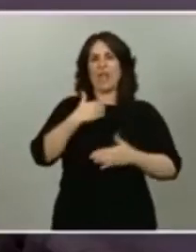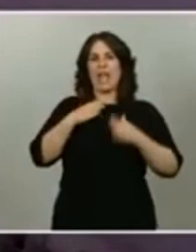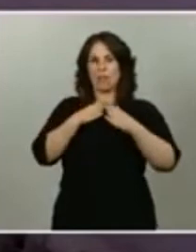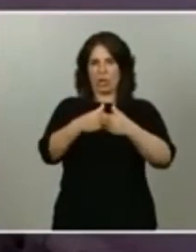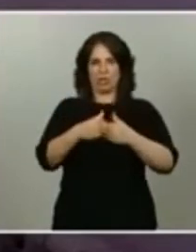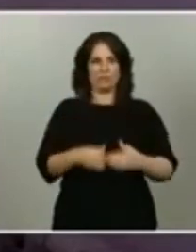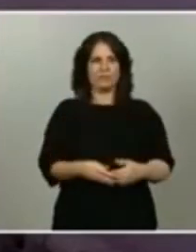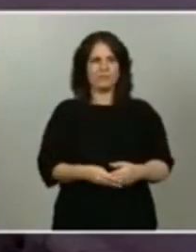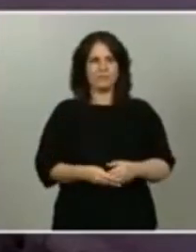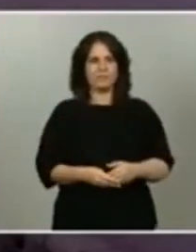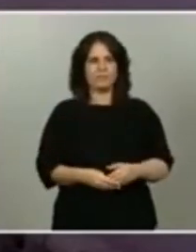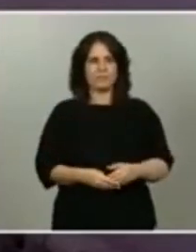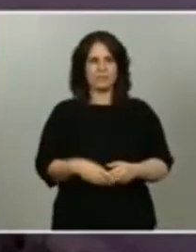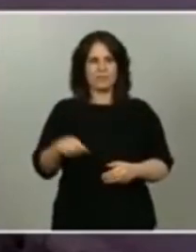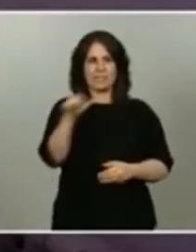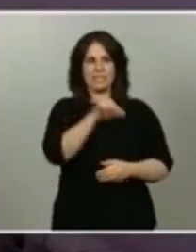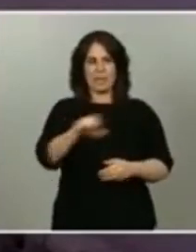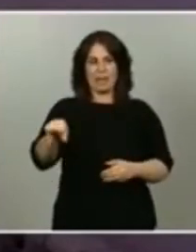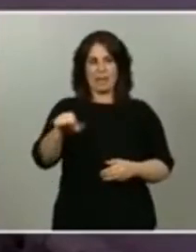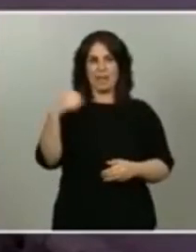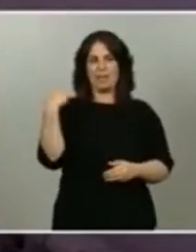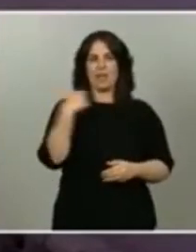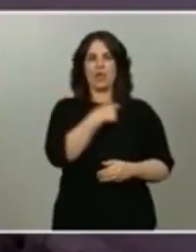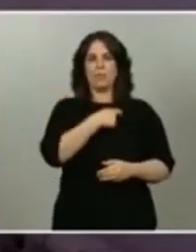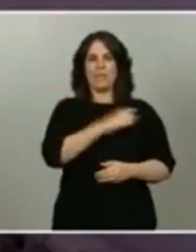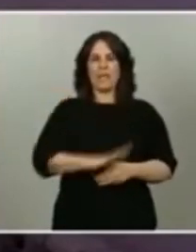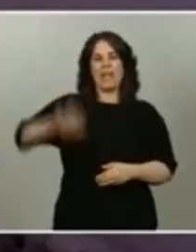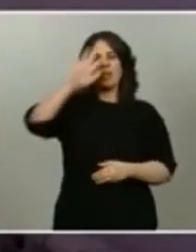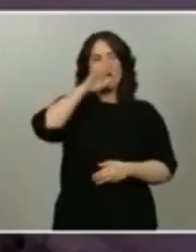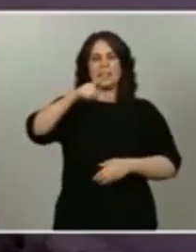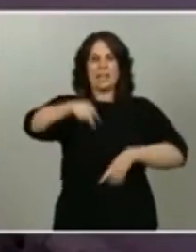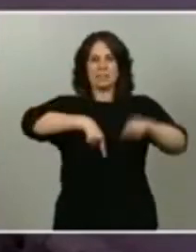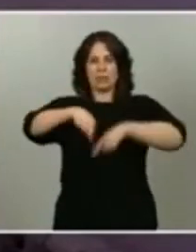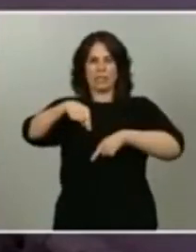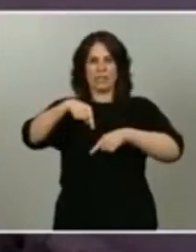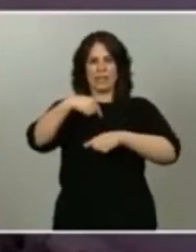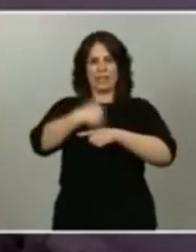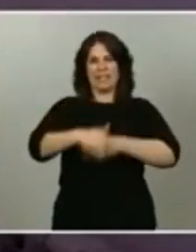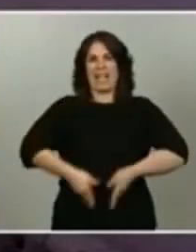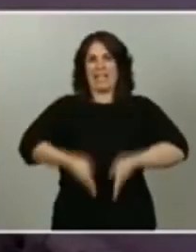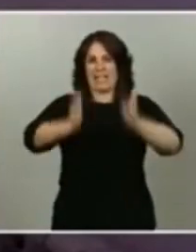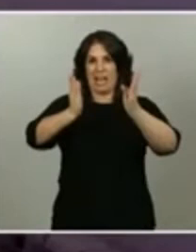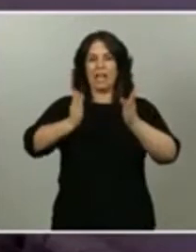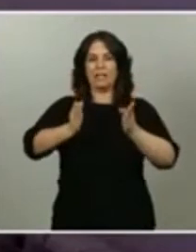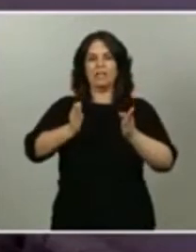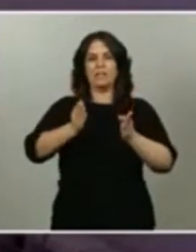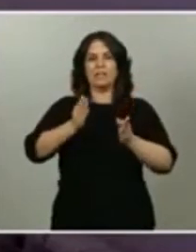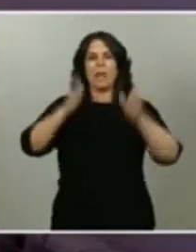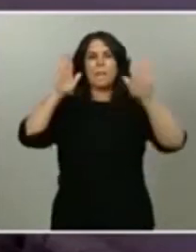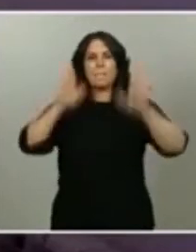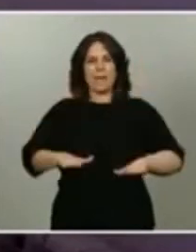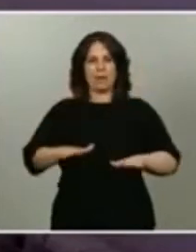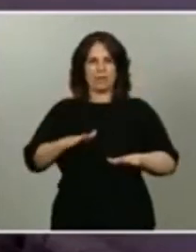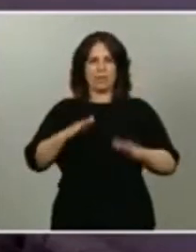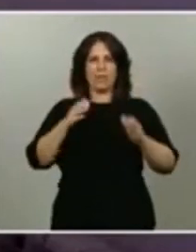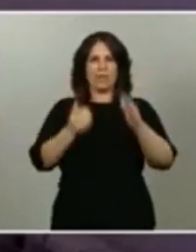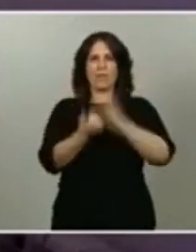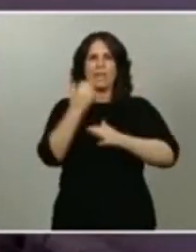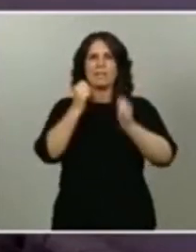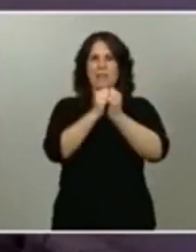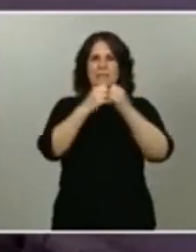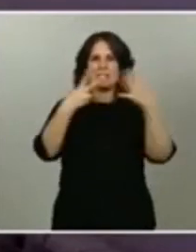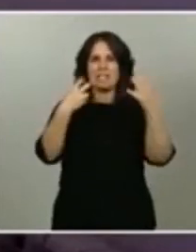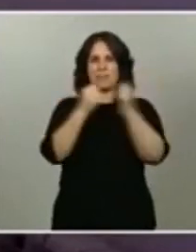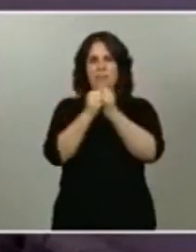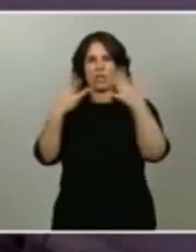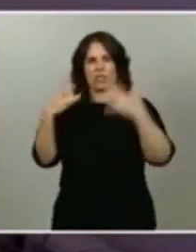precisamente el comité nacional de transporte por carretera ha decidido convocar un paro patronal para los días 27 y 28 de julio el motivo